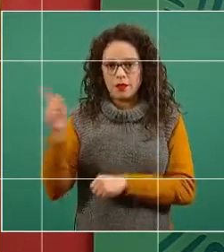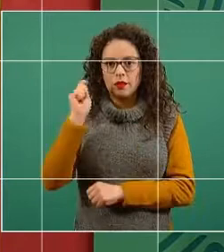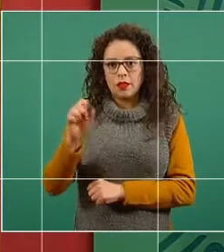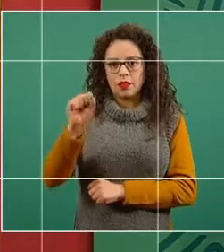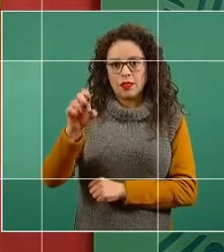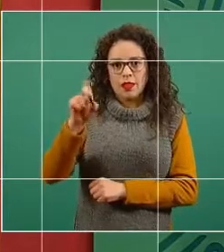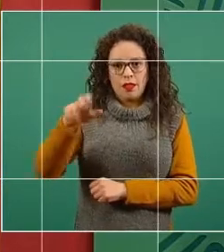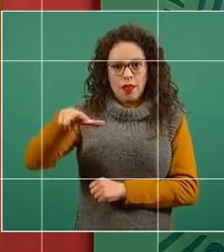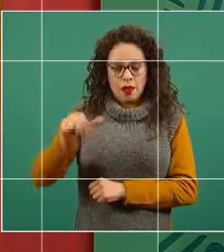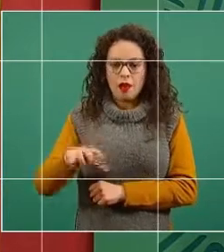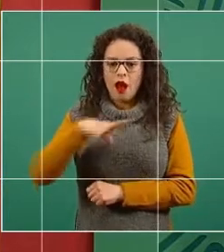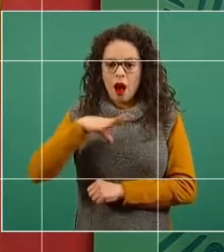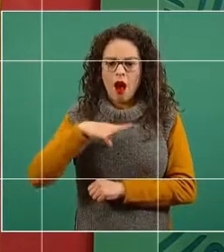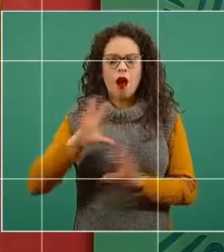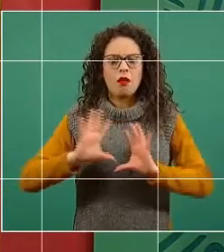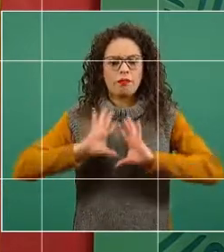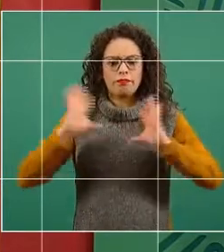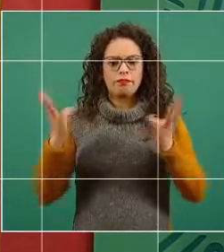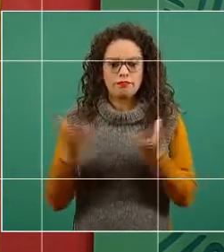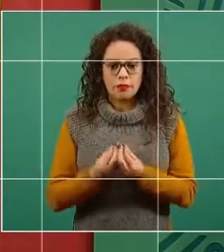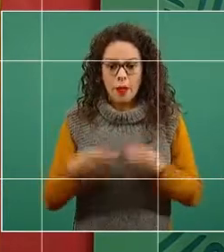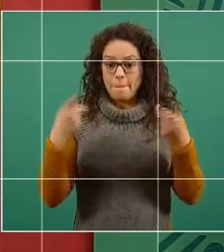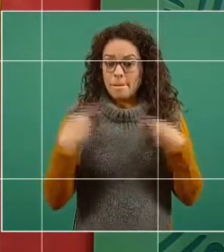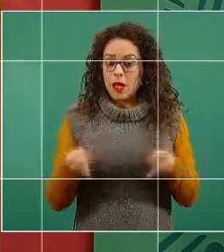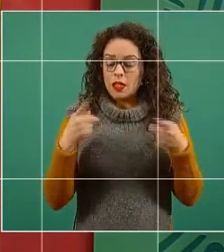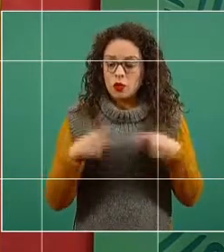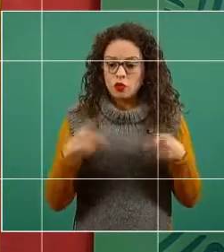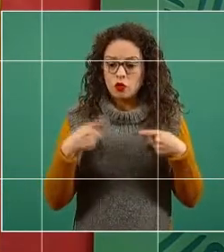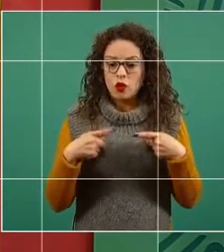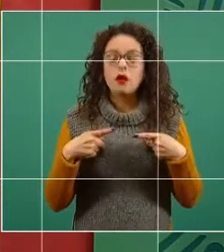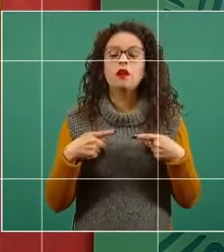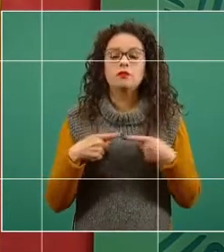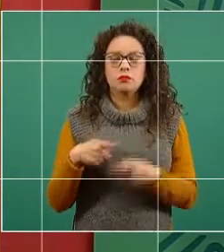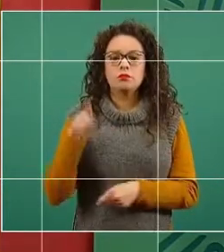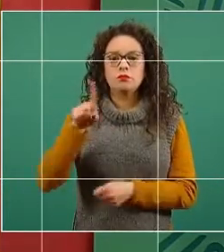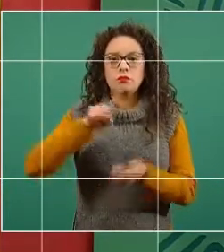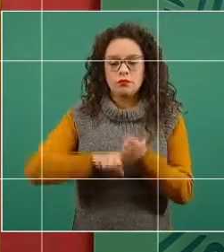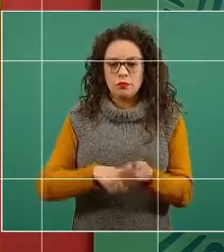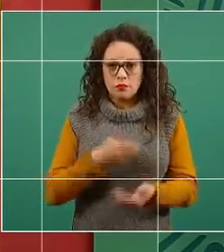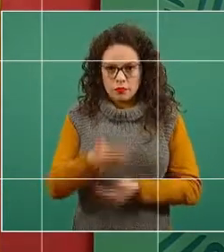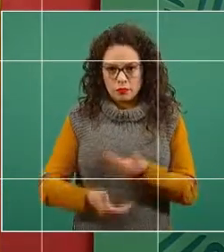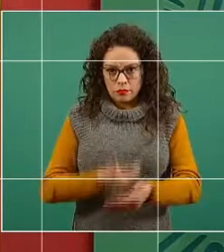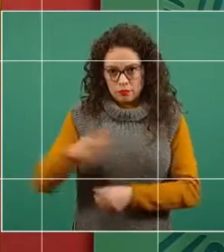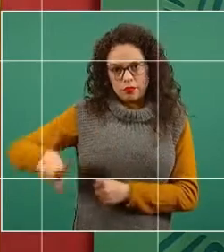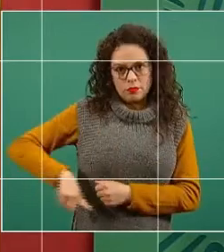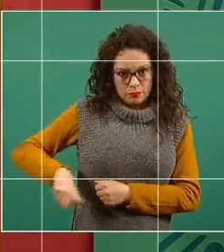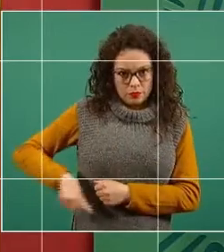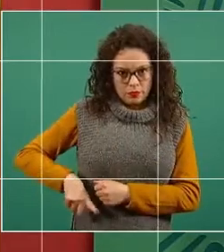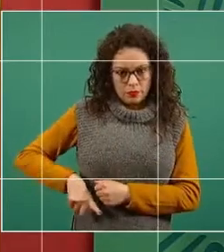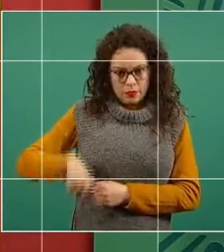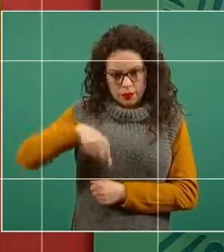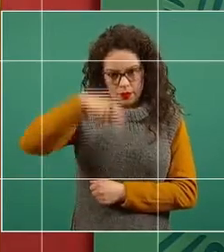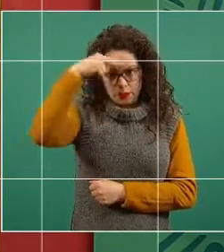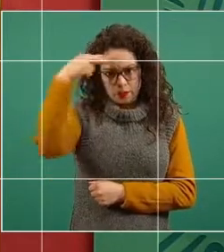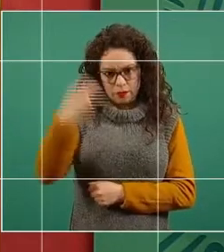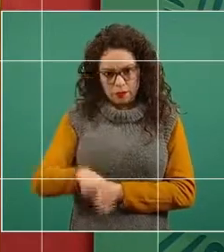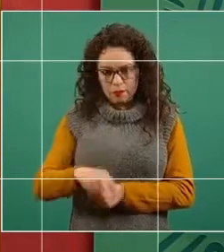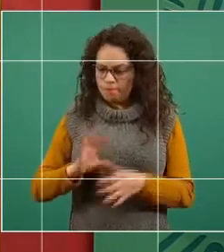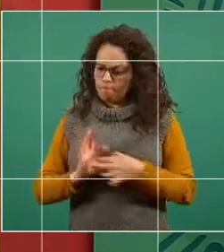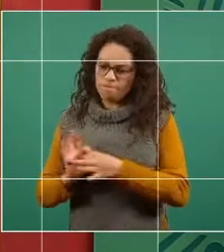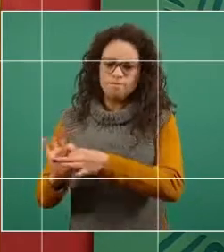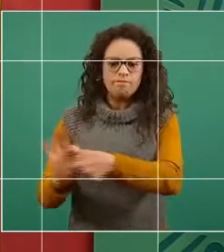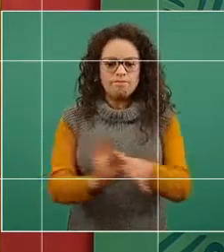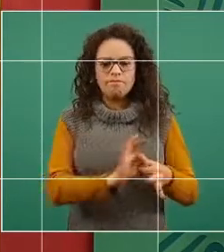integran un conglomerado de personas funcionarias del gobierno de México que trabajan colegiadamente